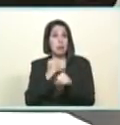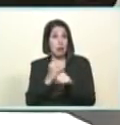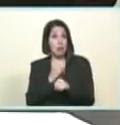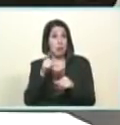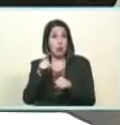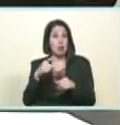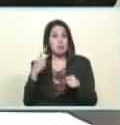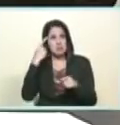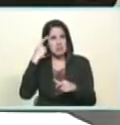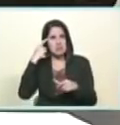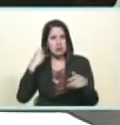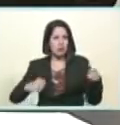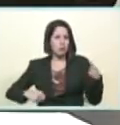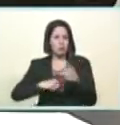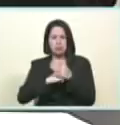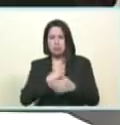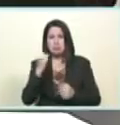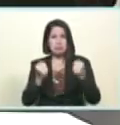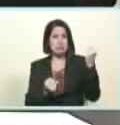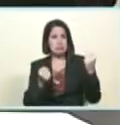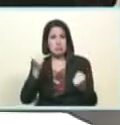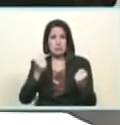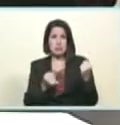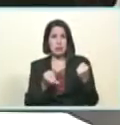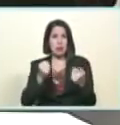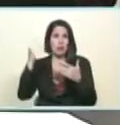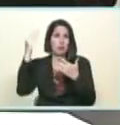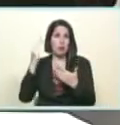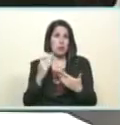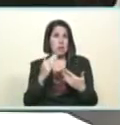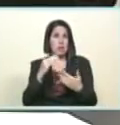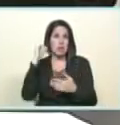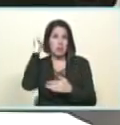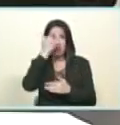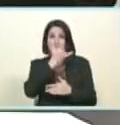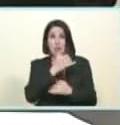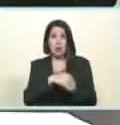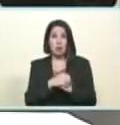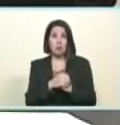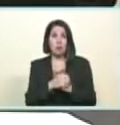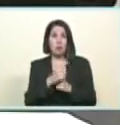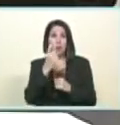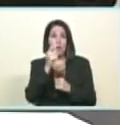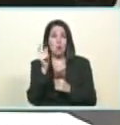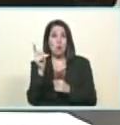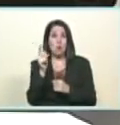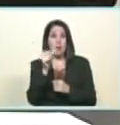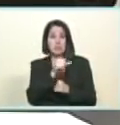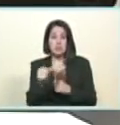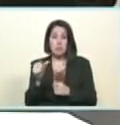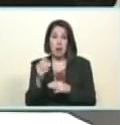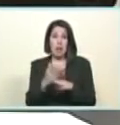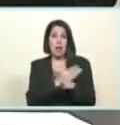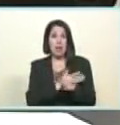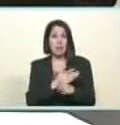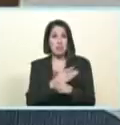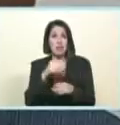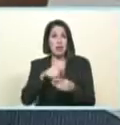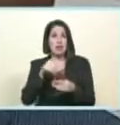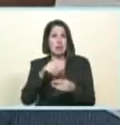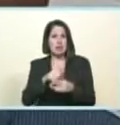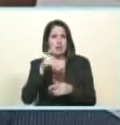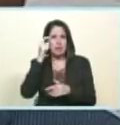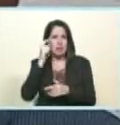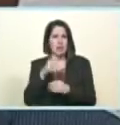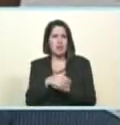se volcó en una autopista una carretera y afortunadamente con la protección de Madrid tienen que hablar